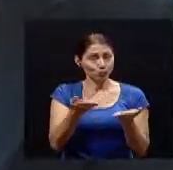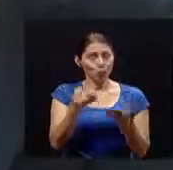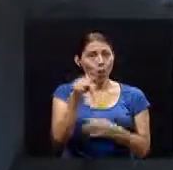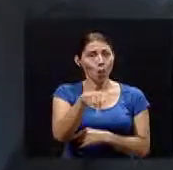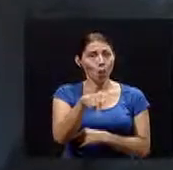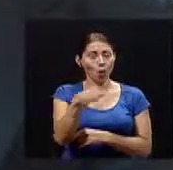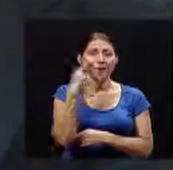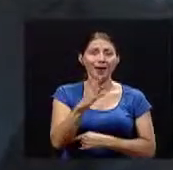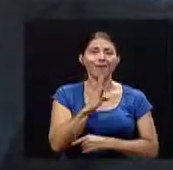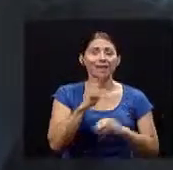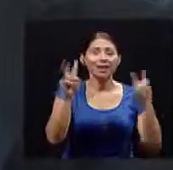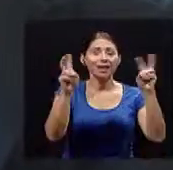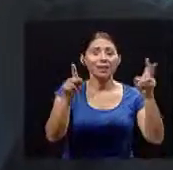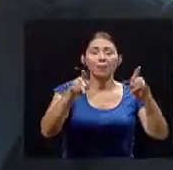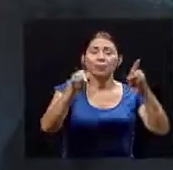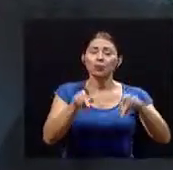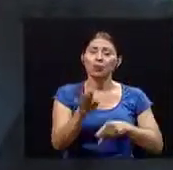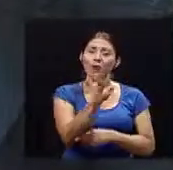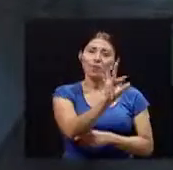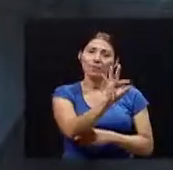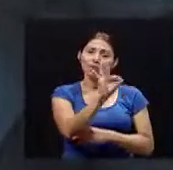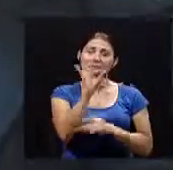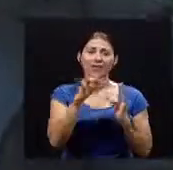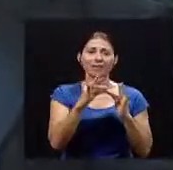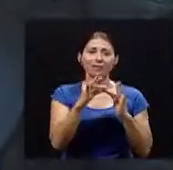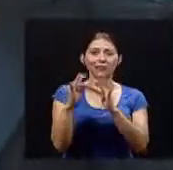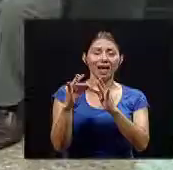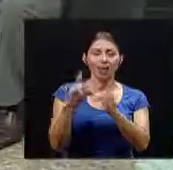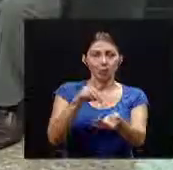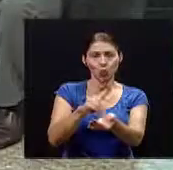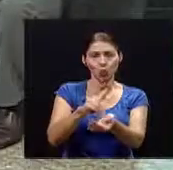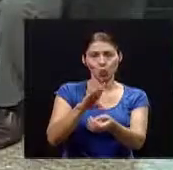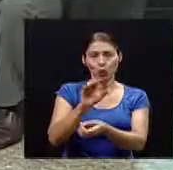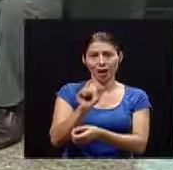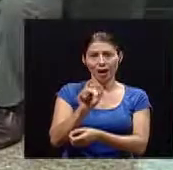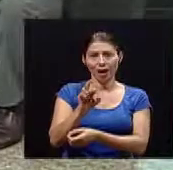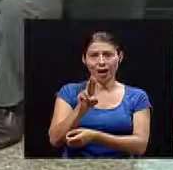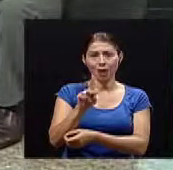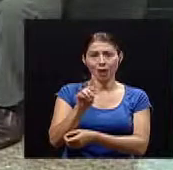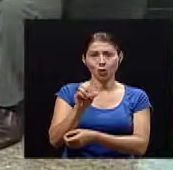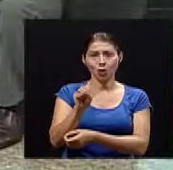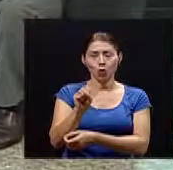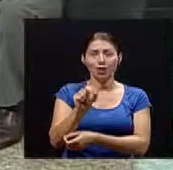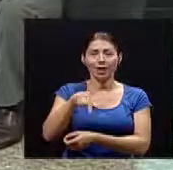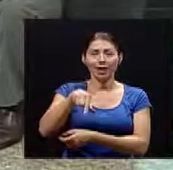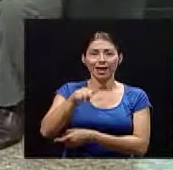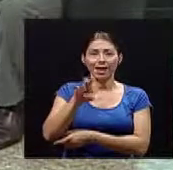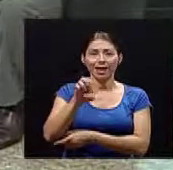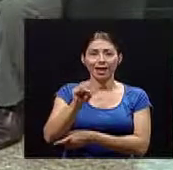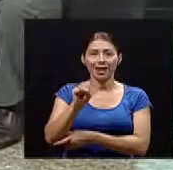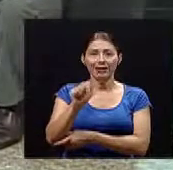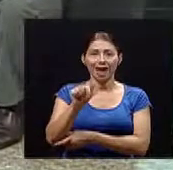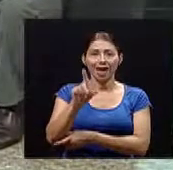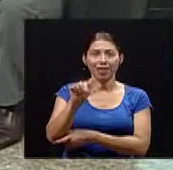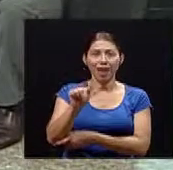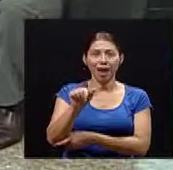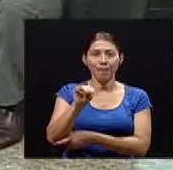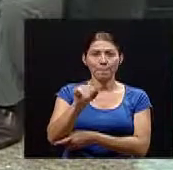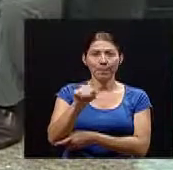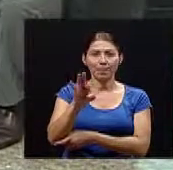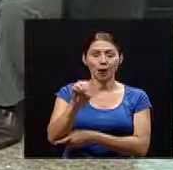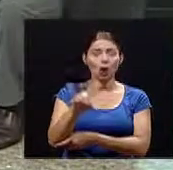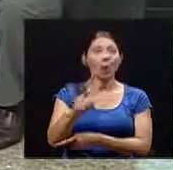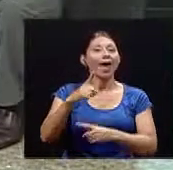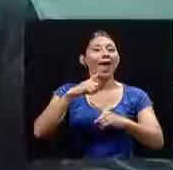día de hoy a un invitado muy, muy, muy especial, el doctor Carlos Quezada Mateo, él es ex-vicerector